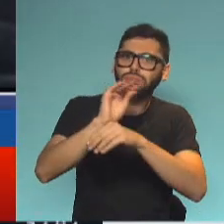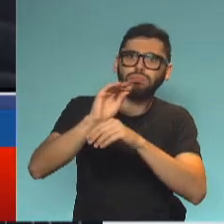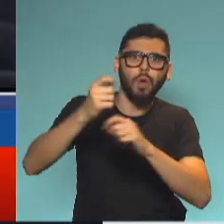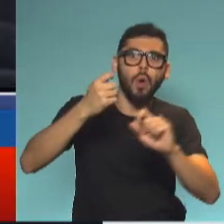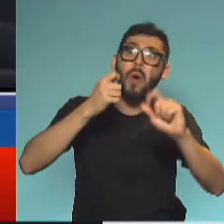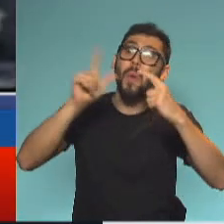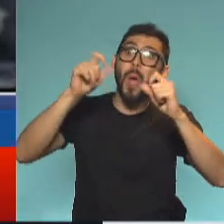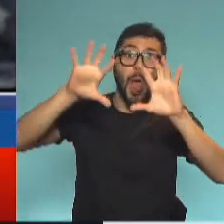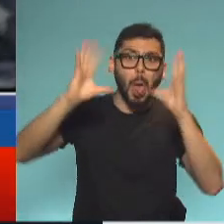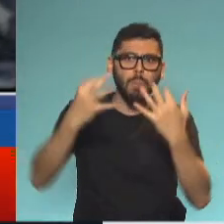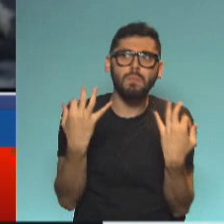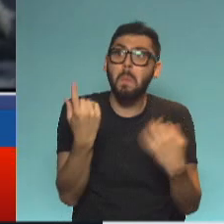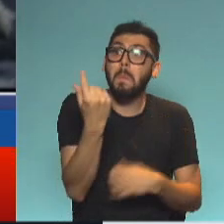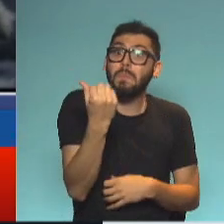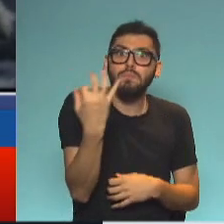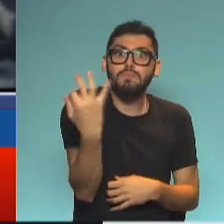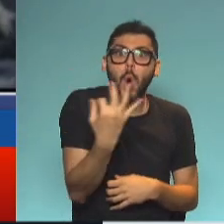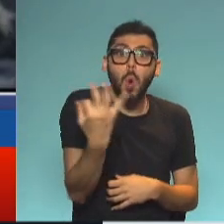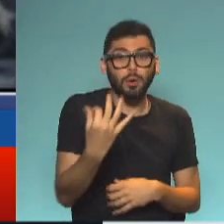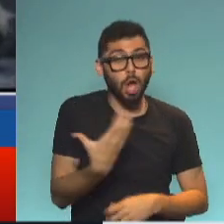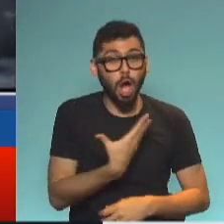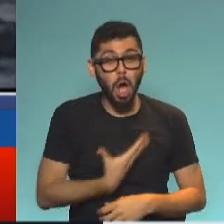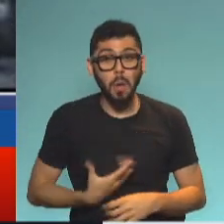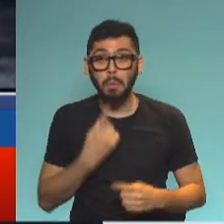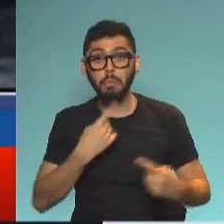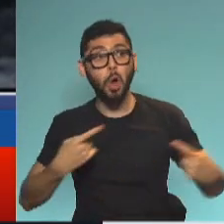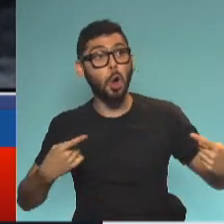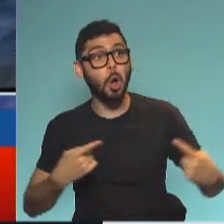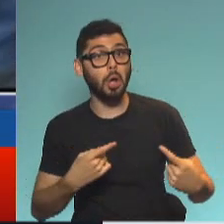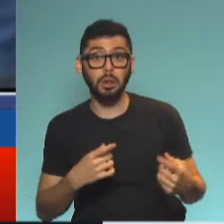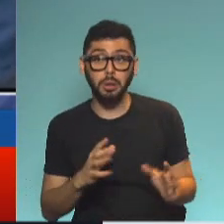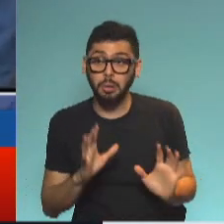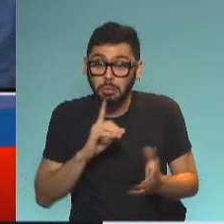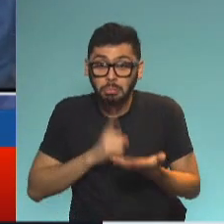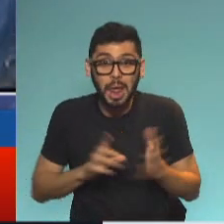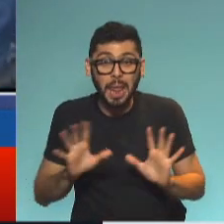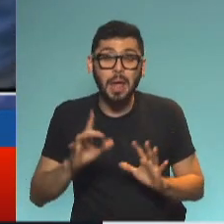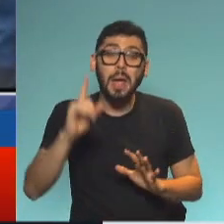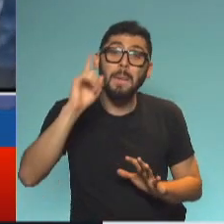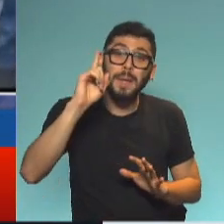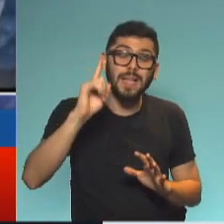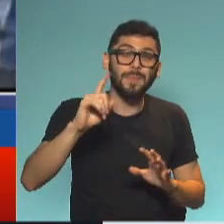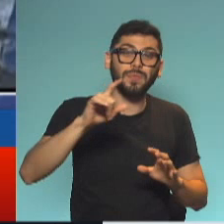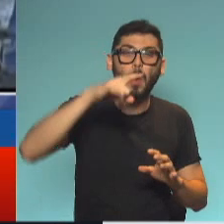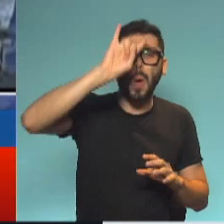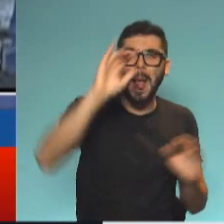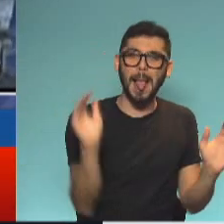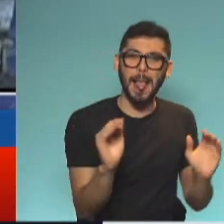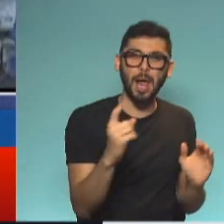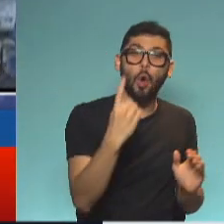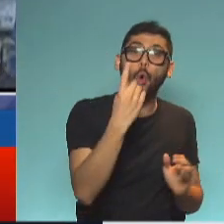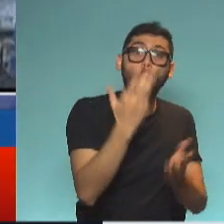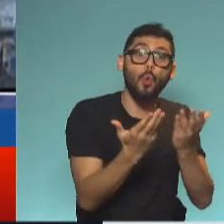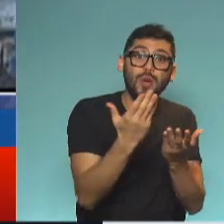en donde el gobierno no tuvo ninguna medida en contra de los productores. Pensemos que un kilo de novillo en pie vale 180